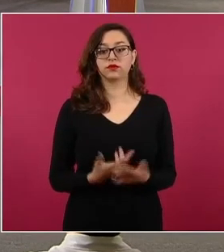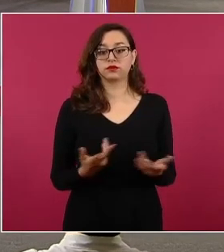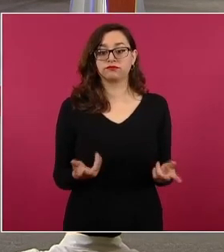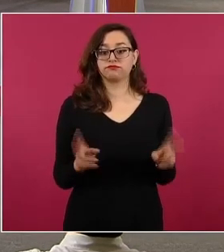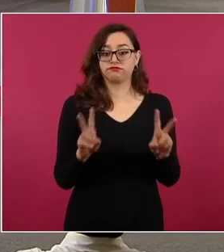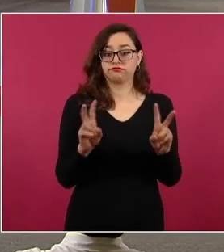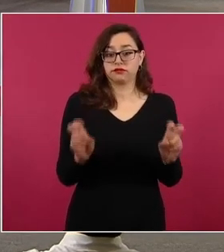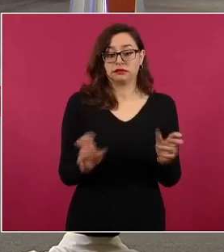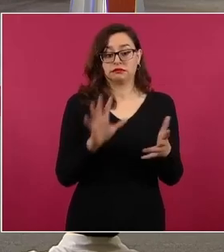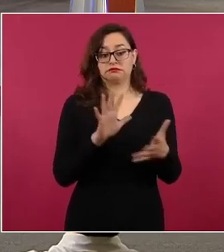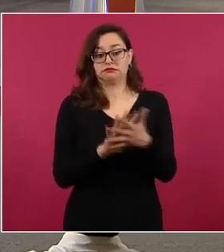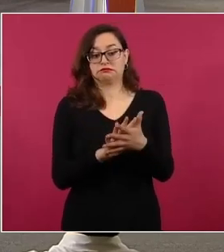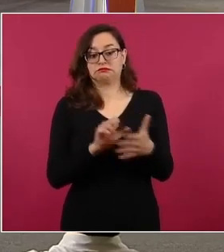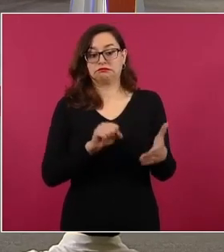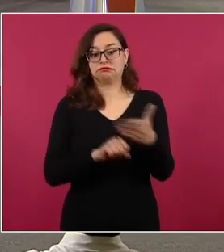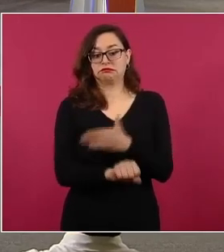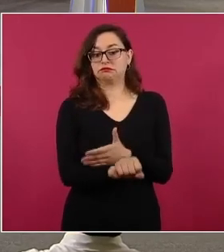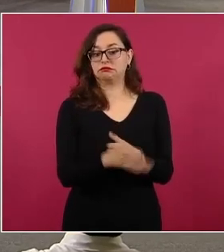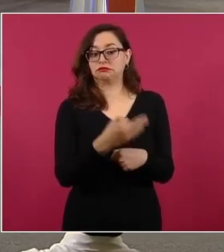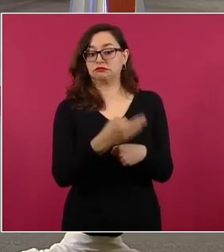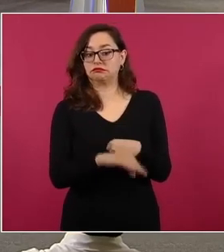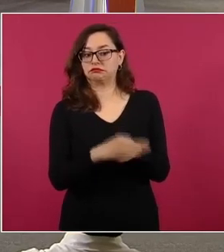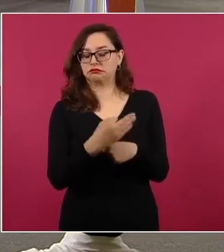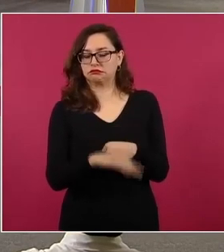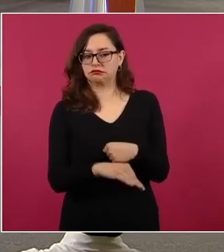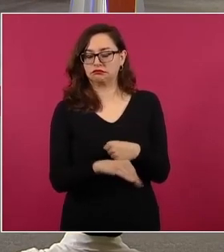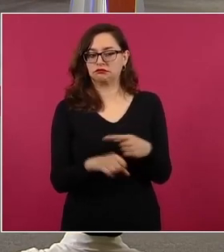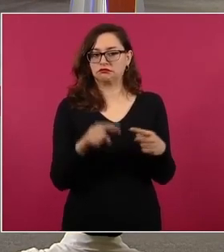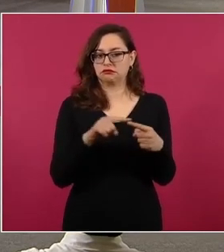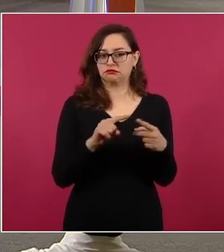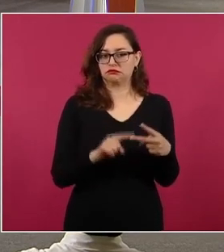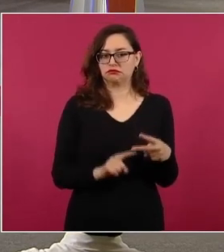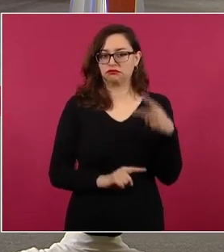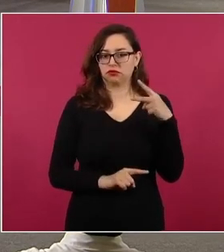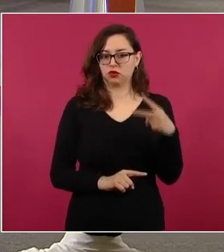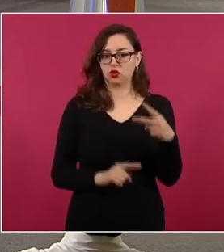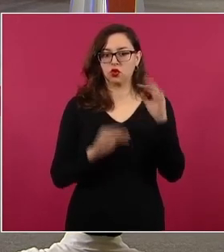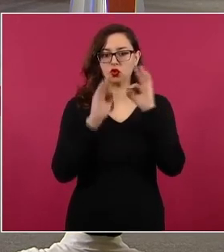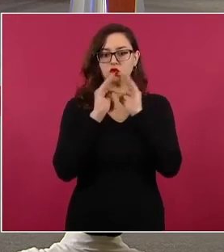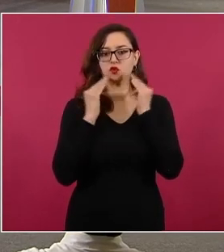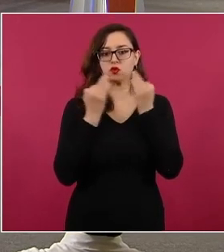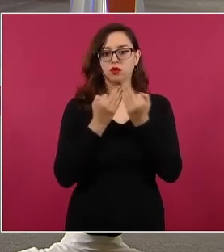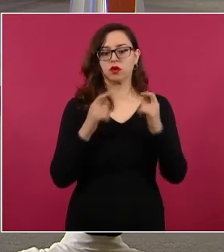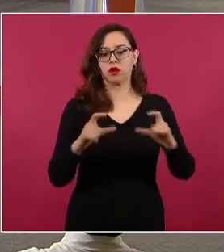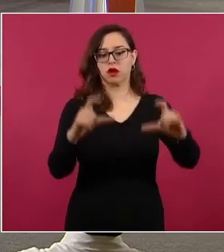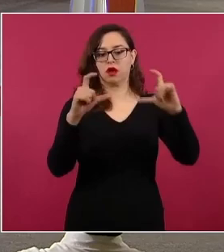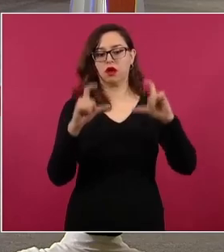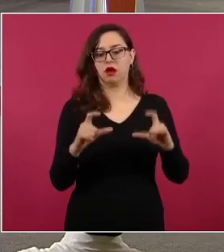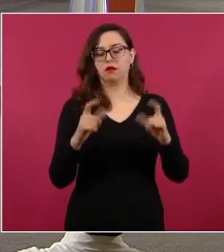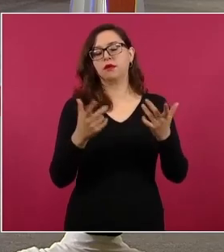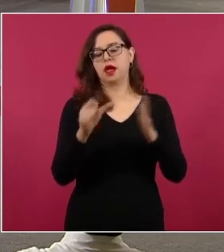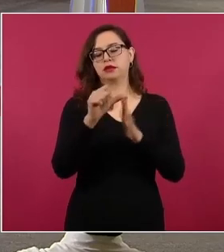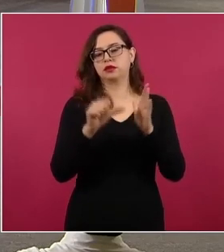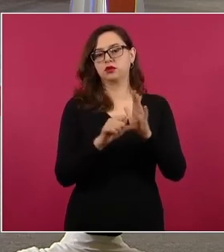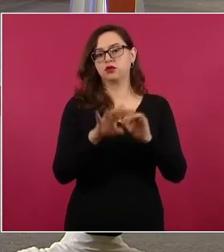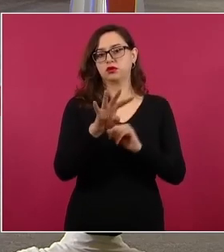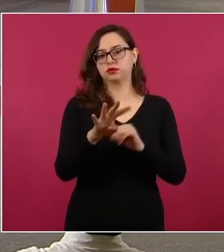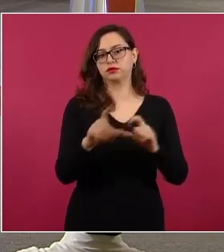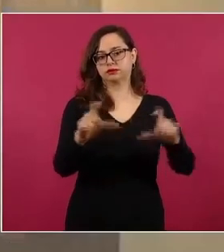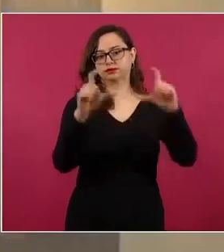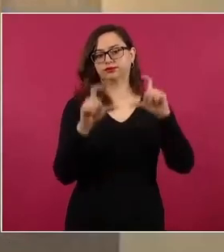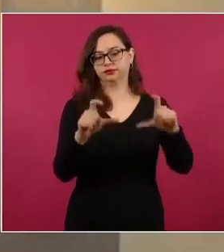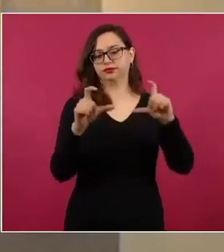preventiva, establece dos tipos de figura en el segundo párrafo del artículo 19 constitucional,